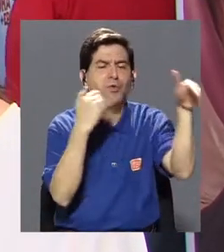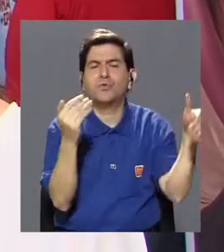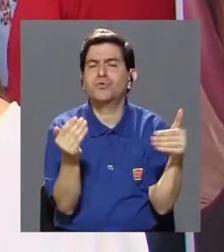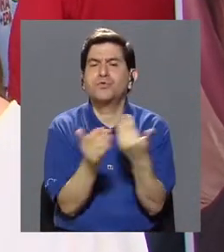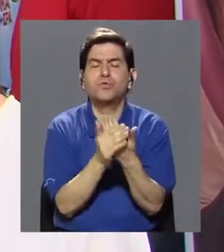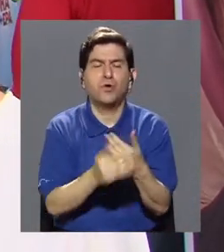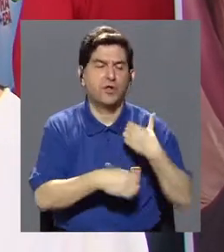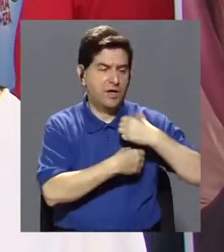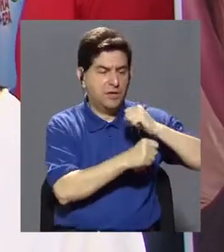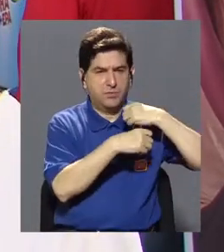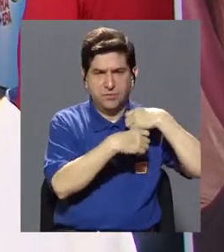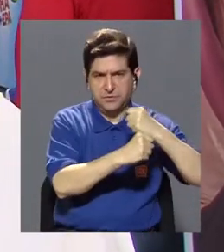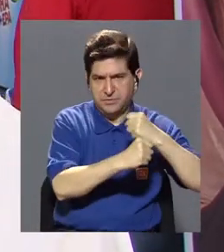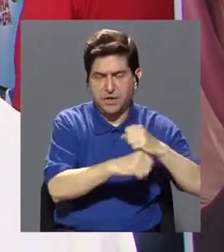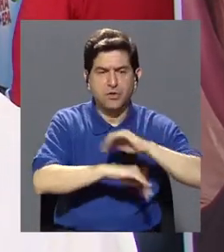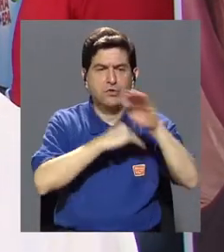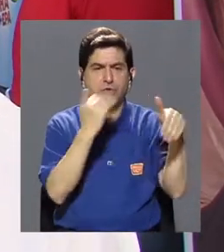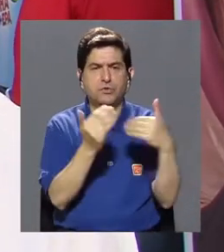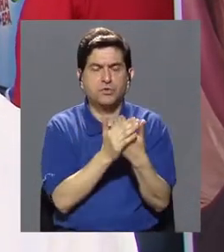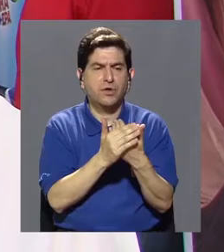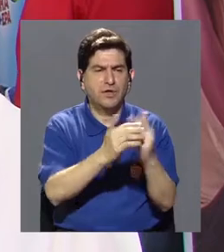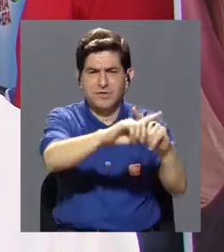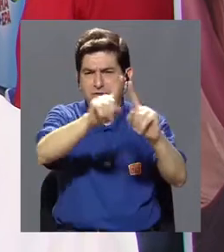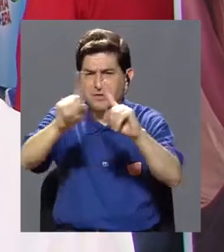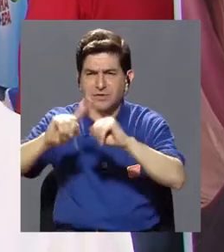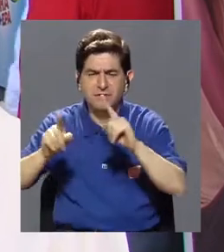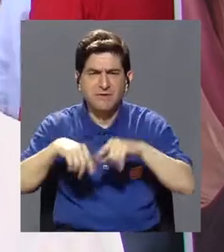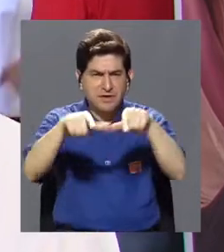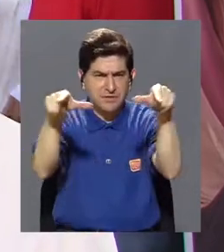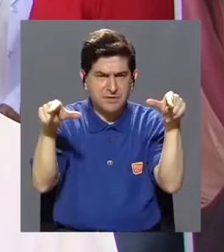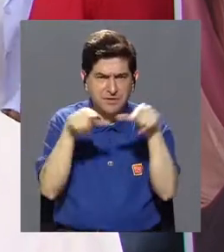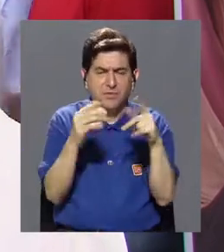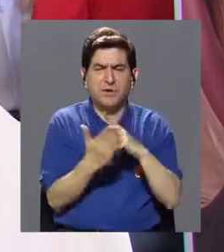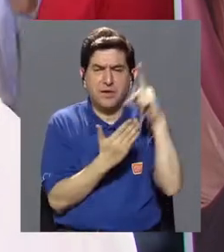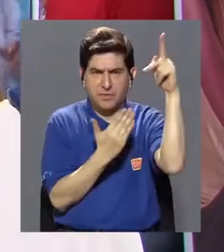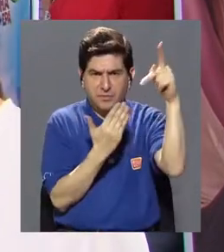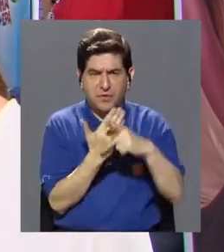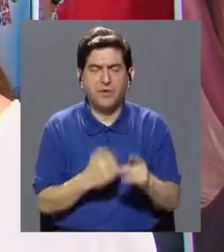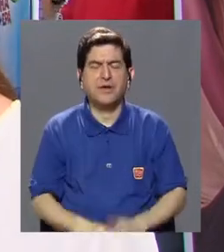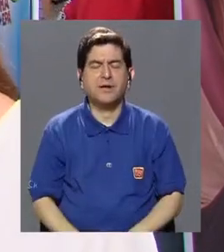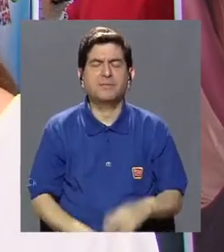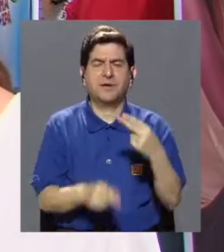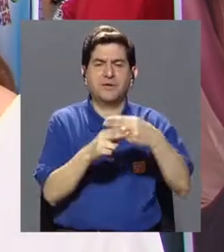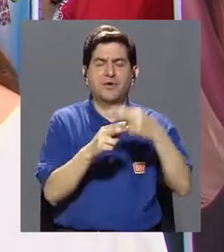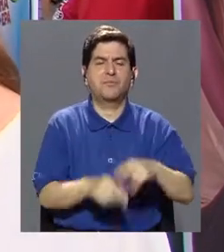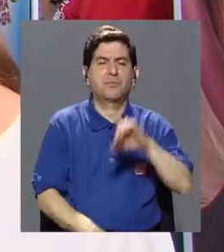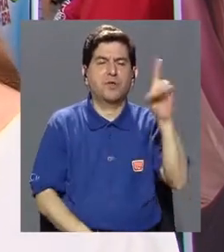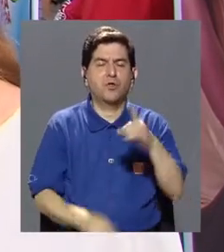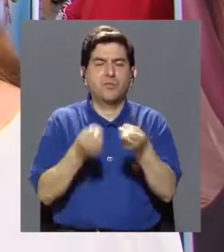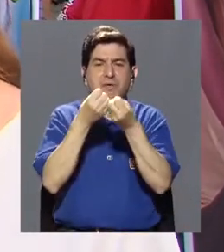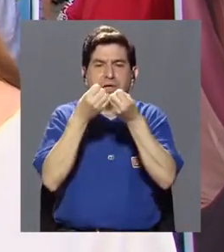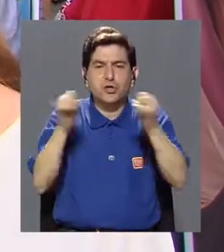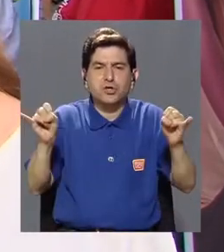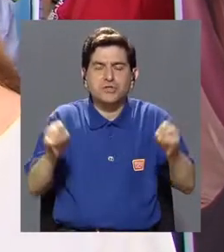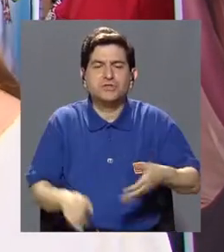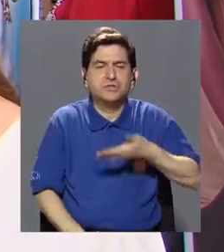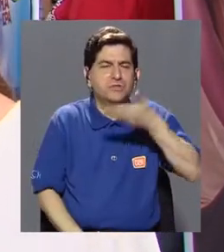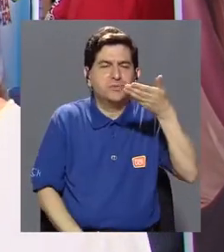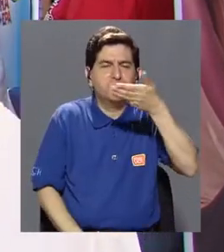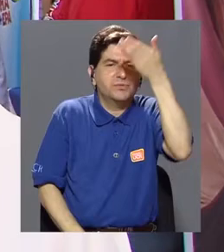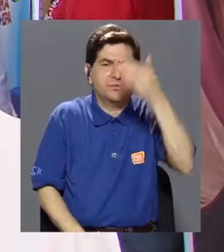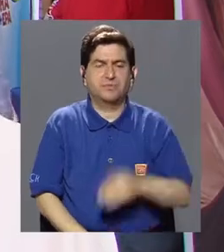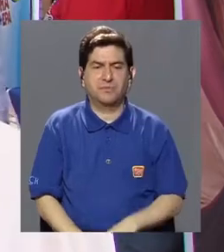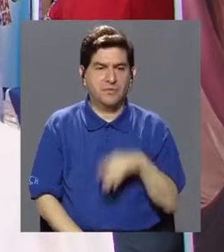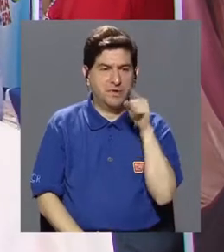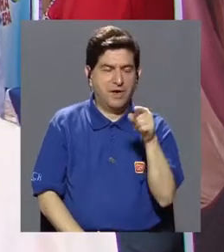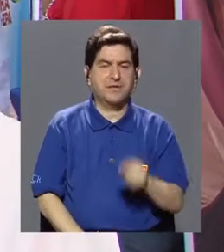las municipalidades, con todos los gobiernos locales y tenemos un programa que se llama Domingos sin Humo. Ese Domingo sin